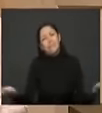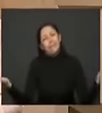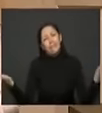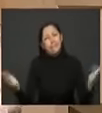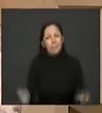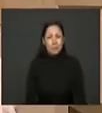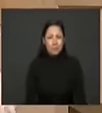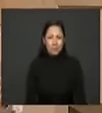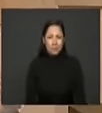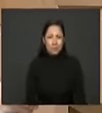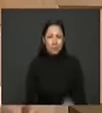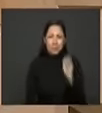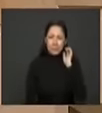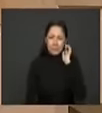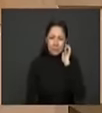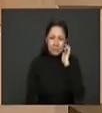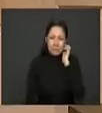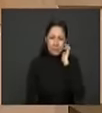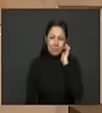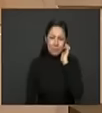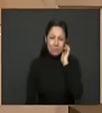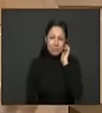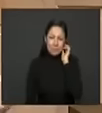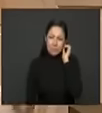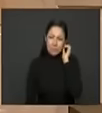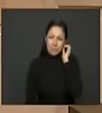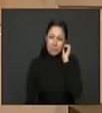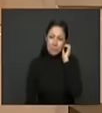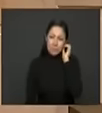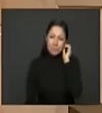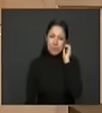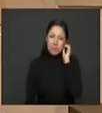De manera que el enfoque de este debate